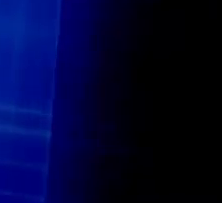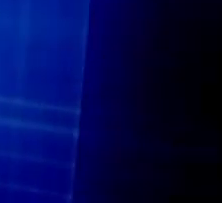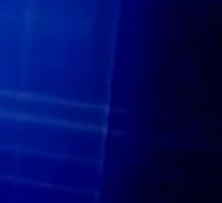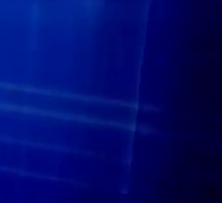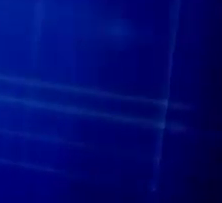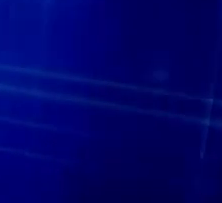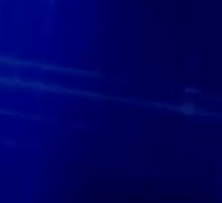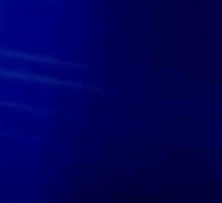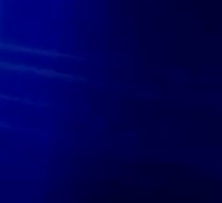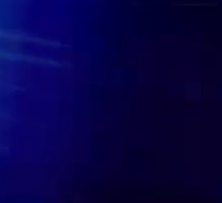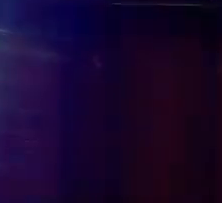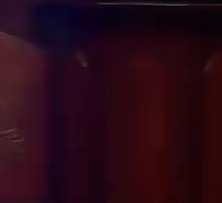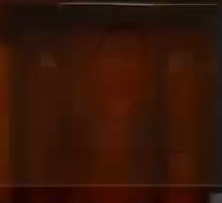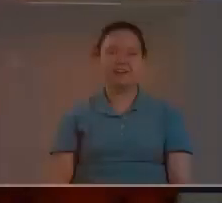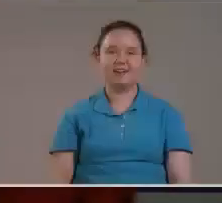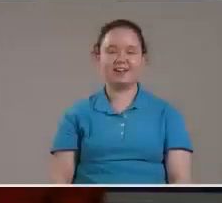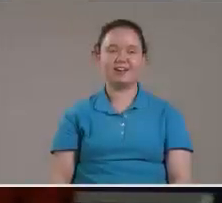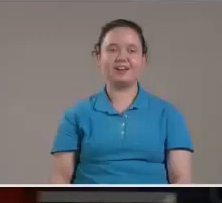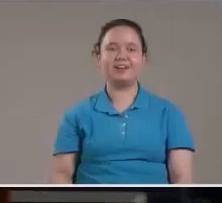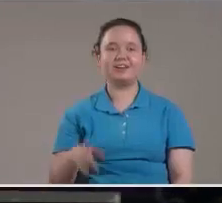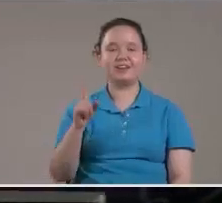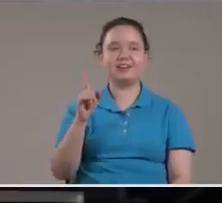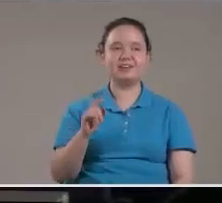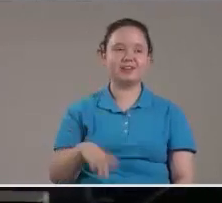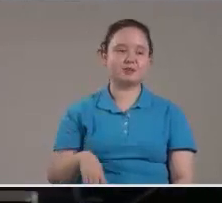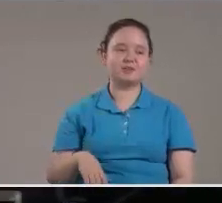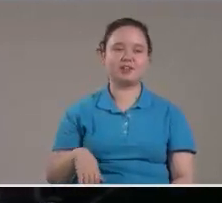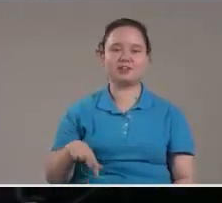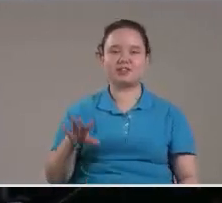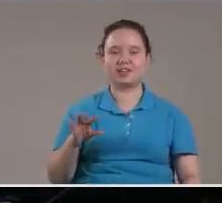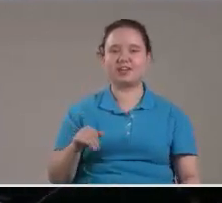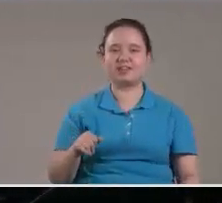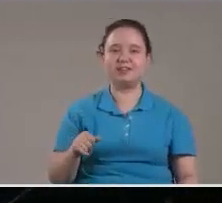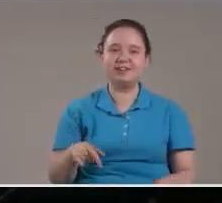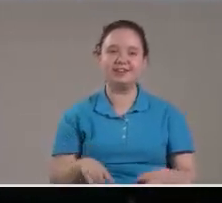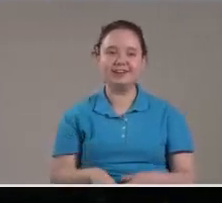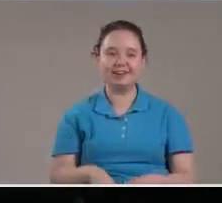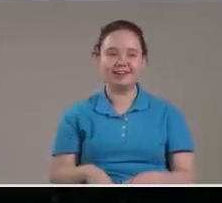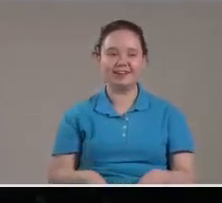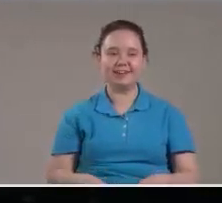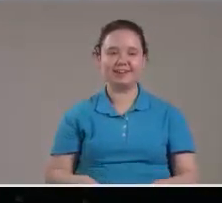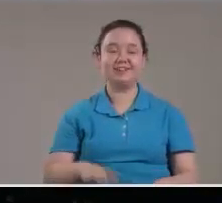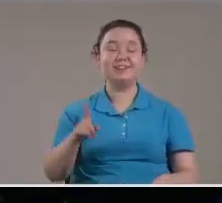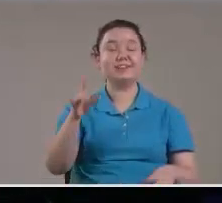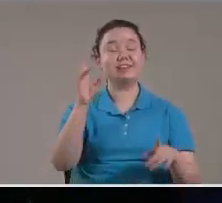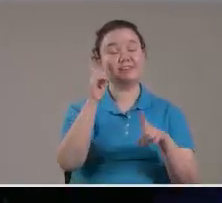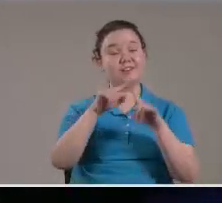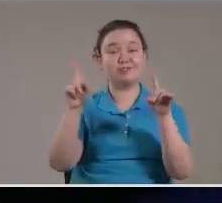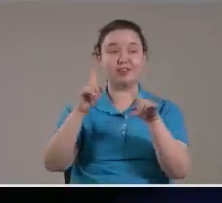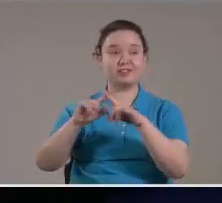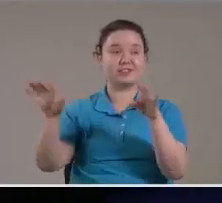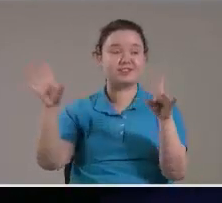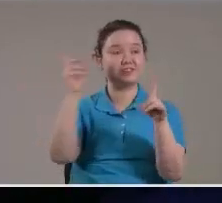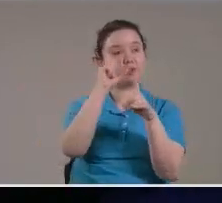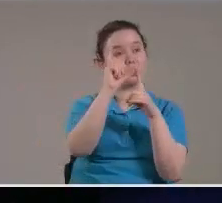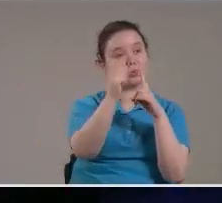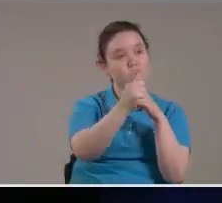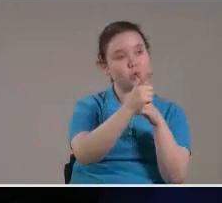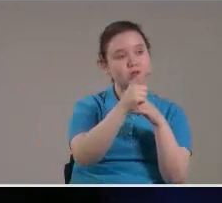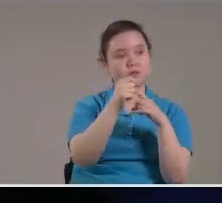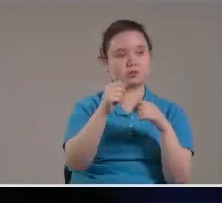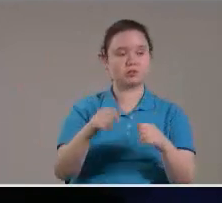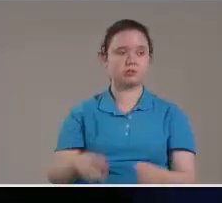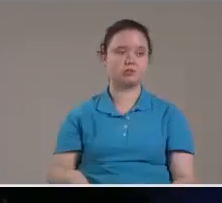Que tampoco estoy diciendo Que lo de los reptilianos Sea cierto Pero insisto Que todas las culturas Desde